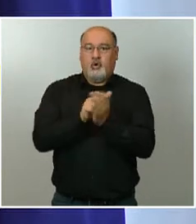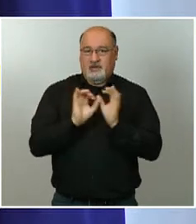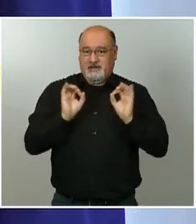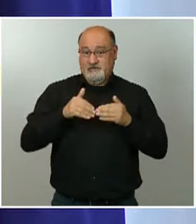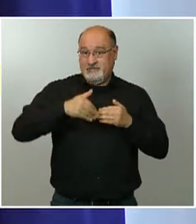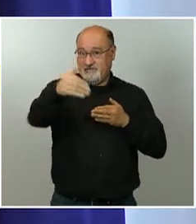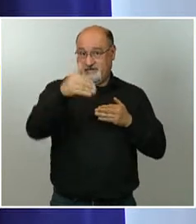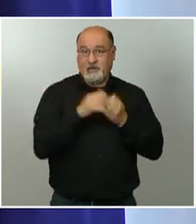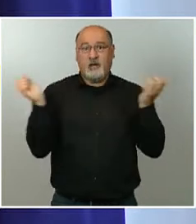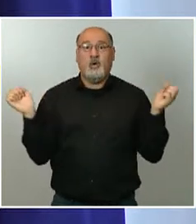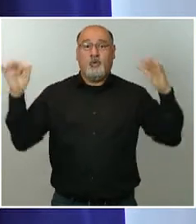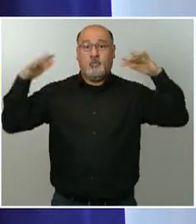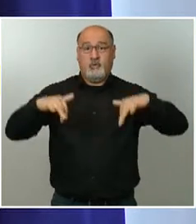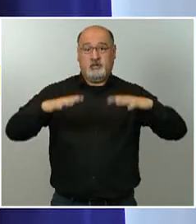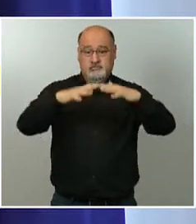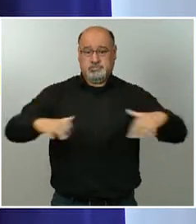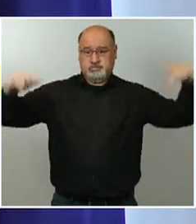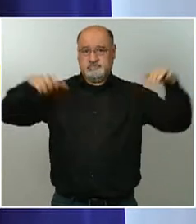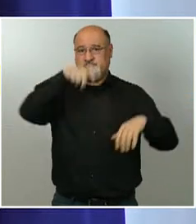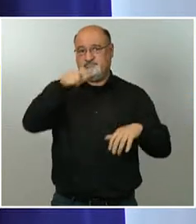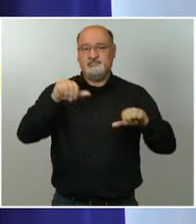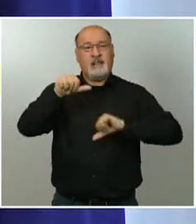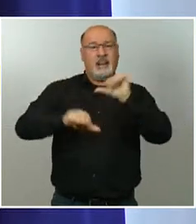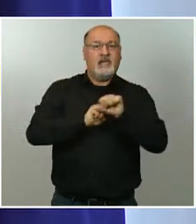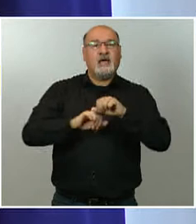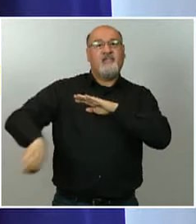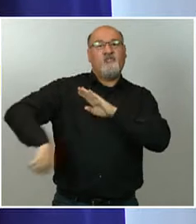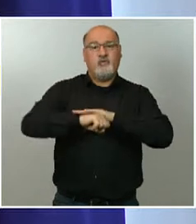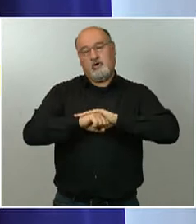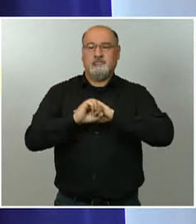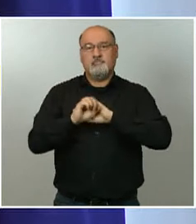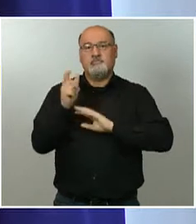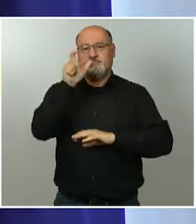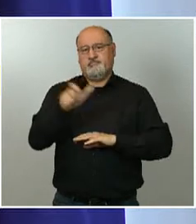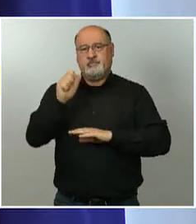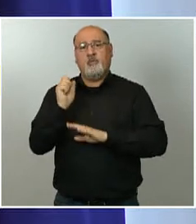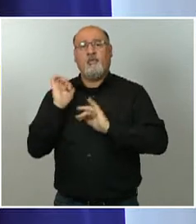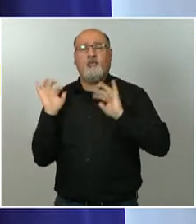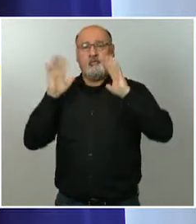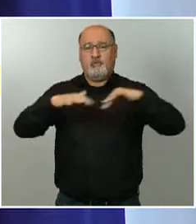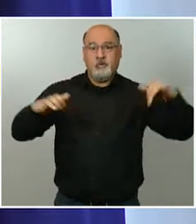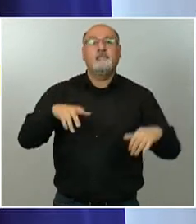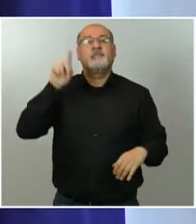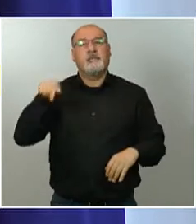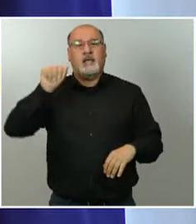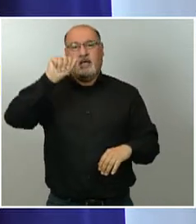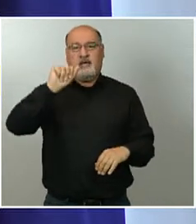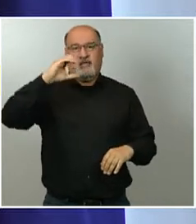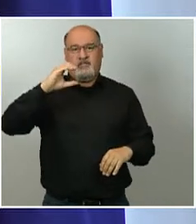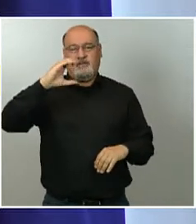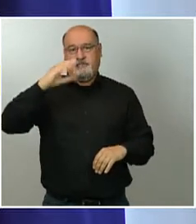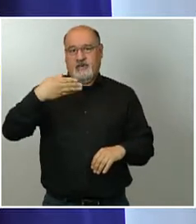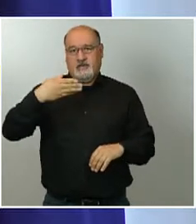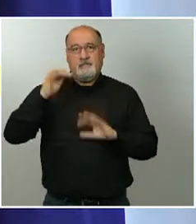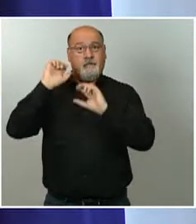en la Liga, en la Liga de fútbol, y en la ACB de baloncesto. es verdad que lo vamos a hacer